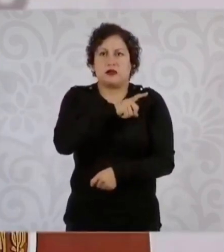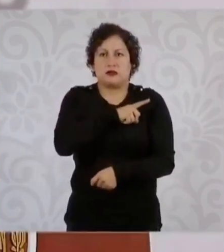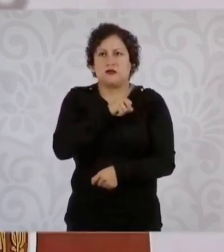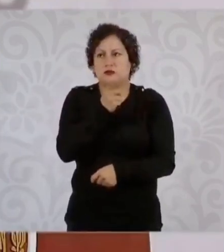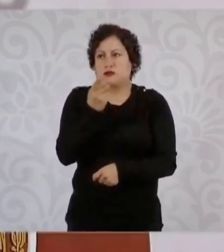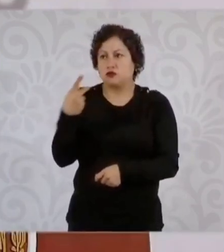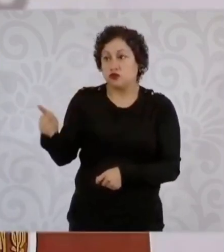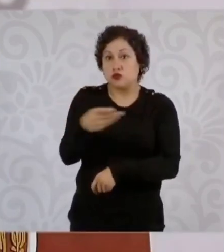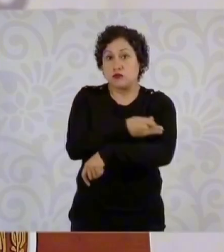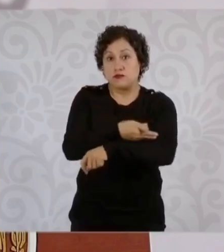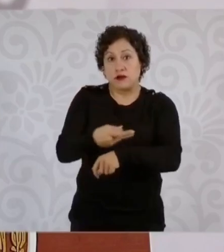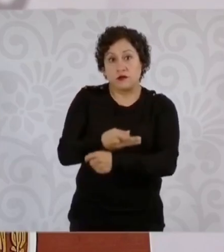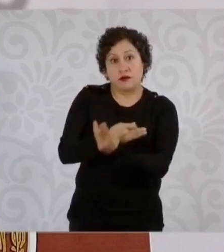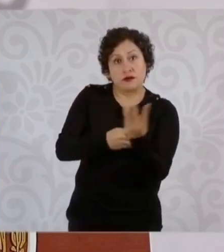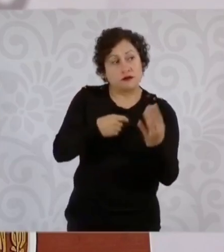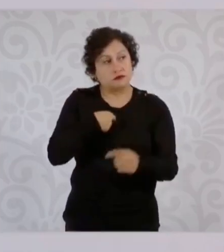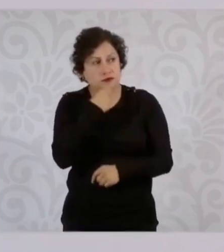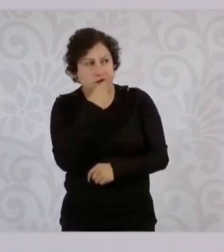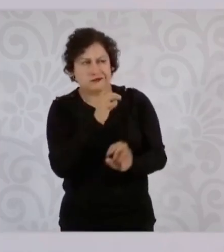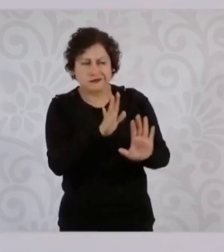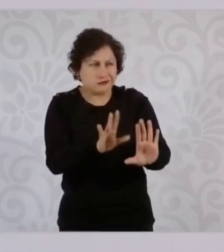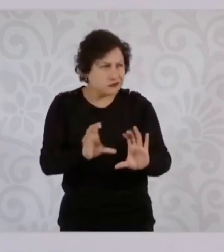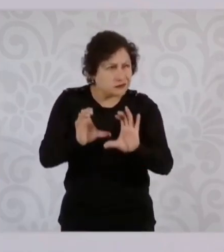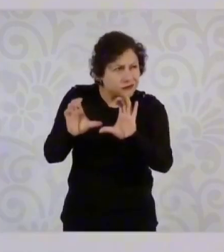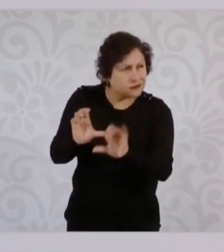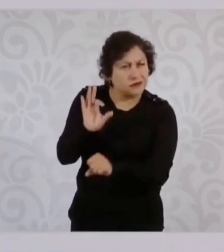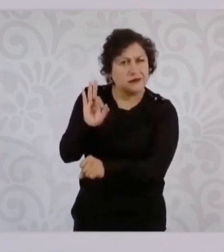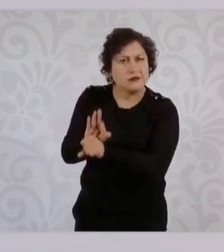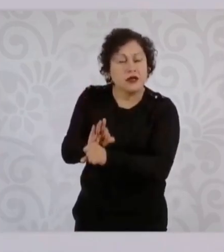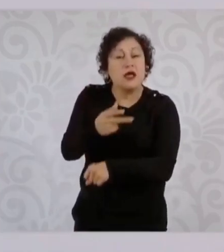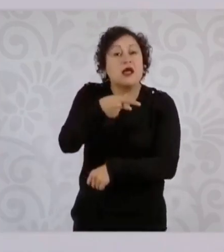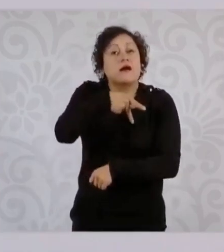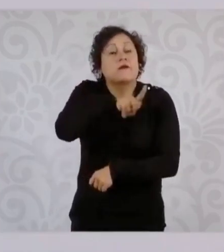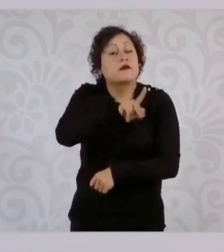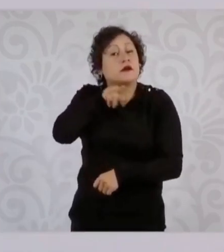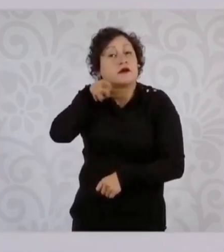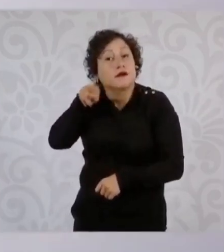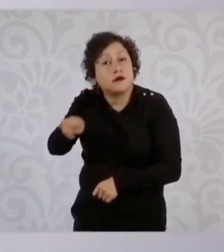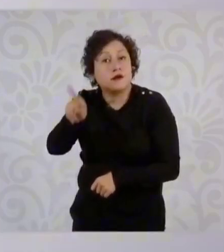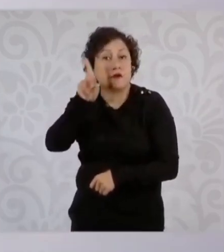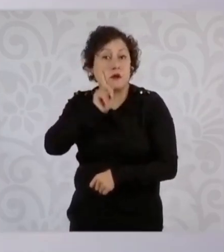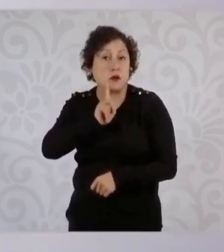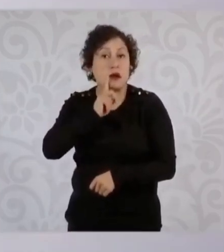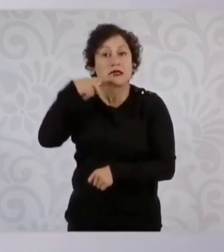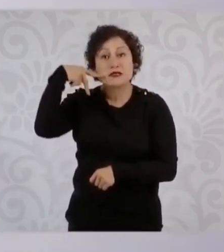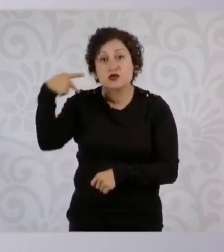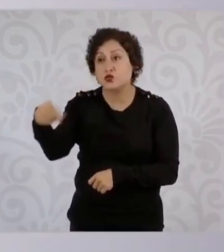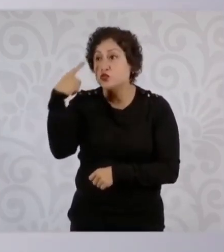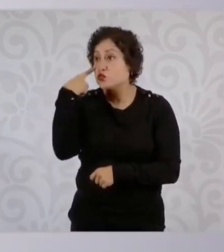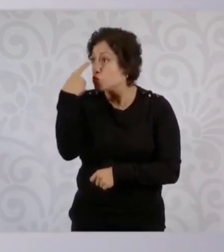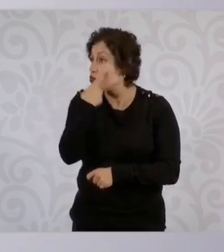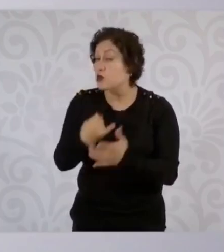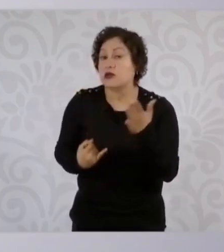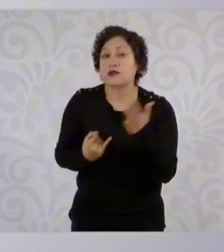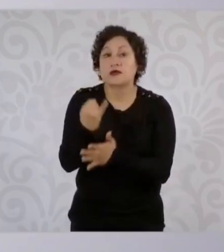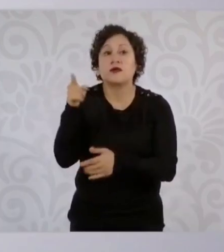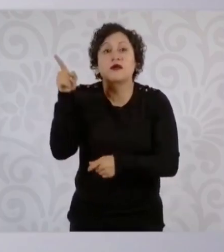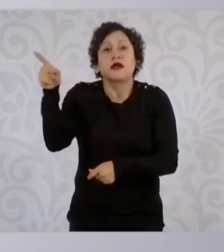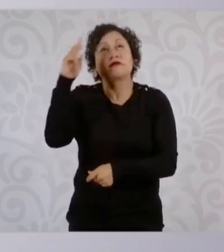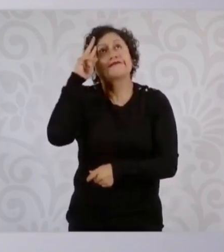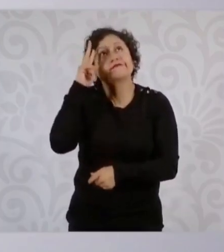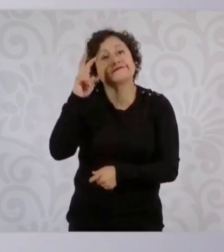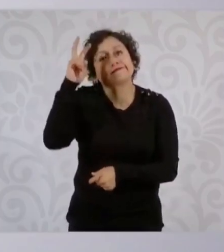no queríamos exponerla, pero ella tenía muchos deseos, mucha ilusión